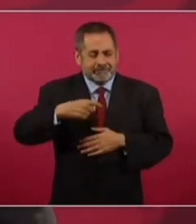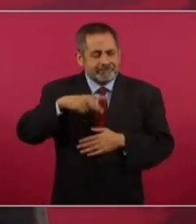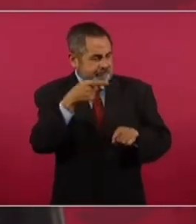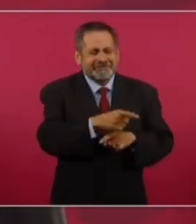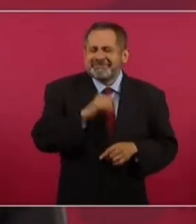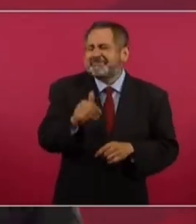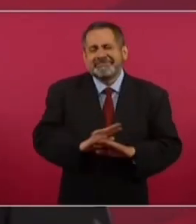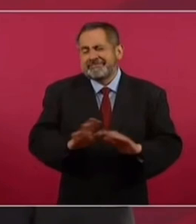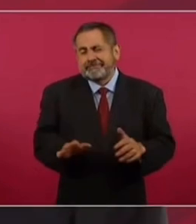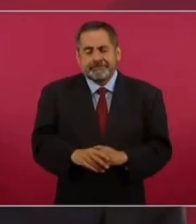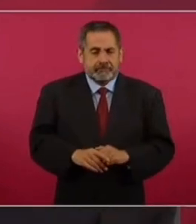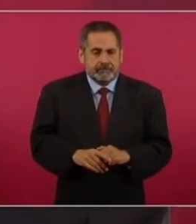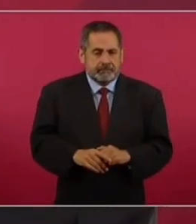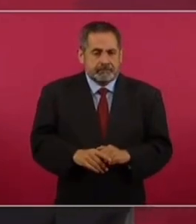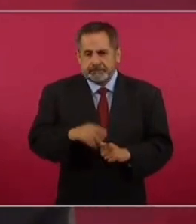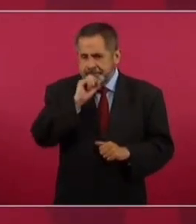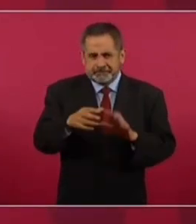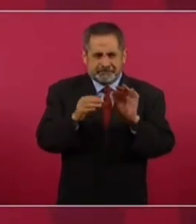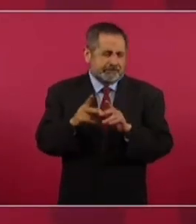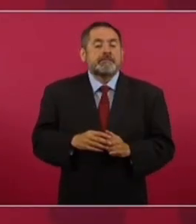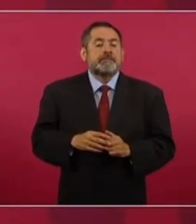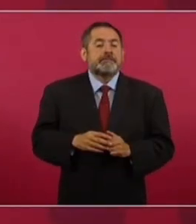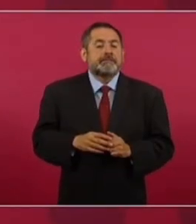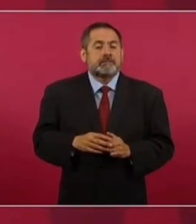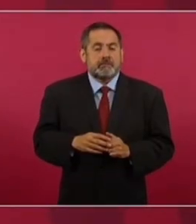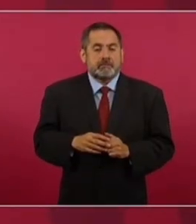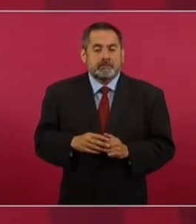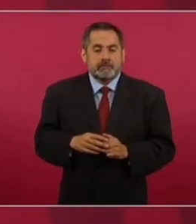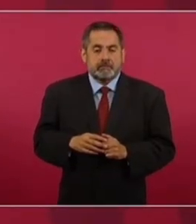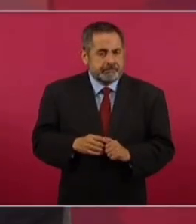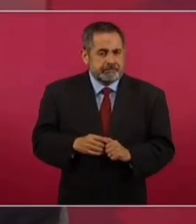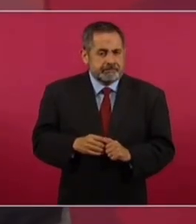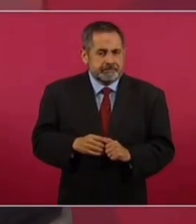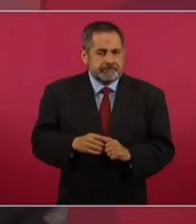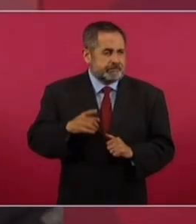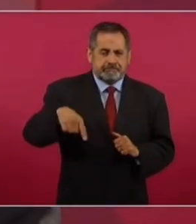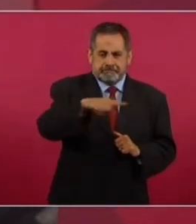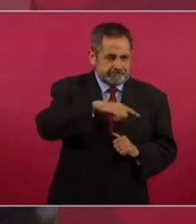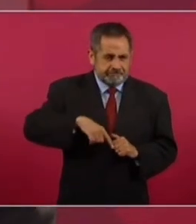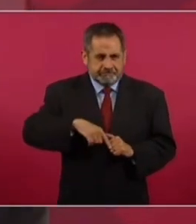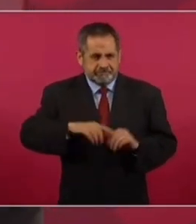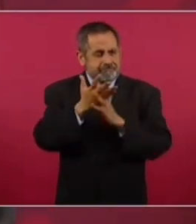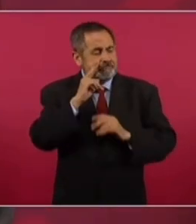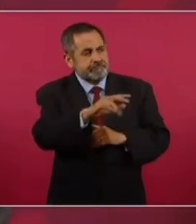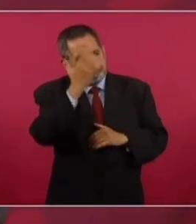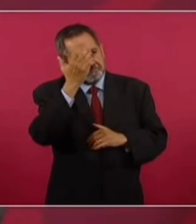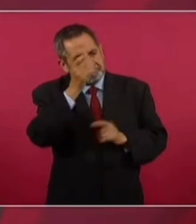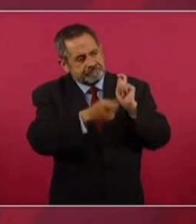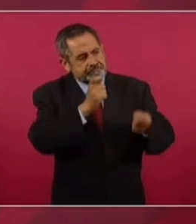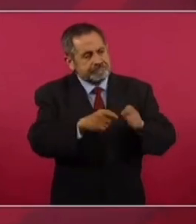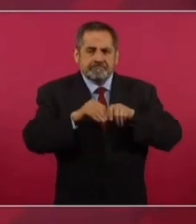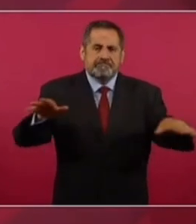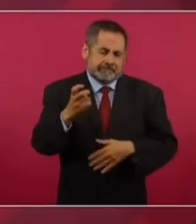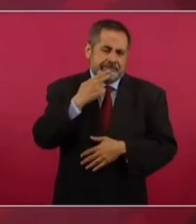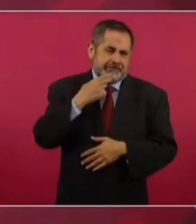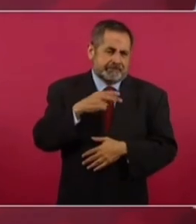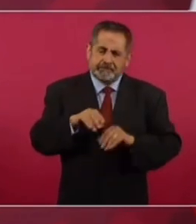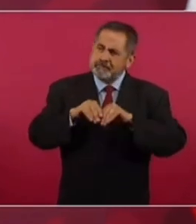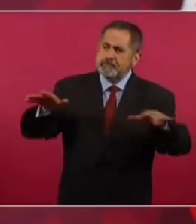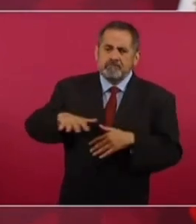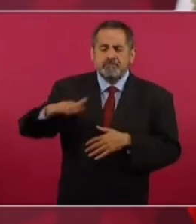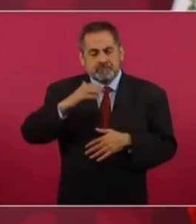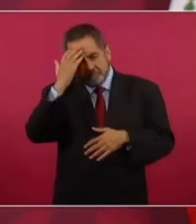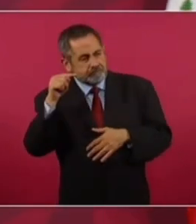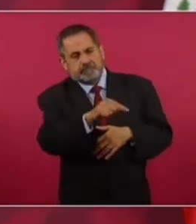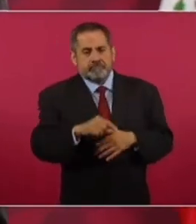la venganza. Además, en términos estrictamente políticos, hasta ayuda que todo esto se ventile para que se sepa cada vez